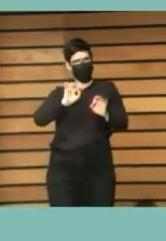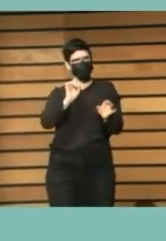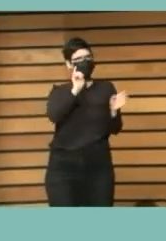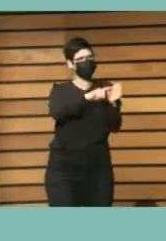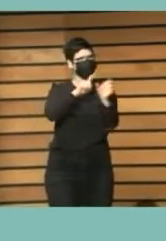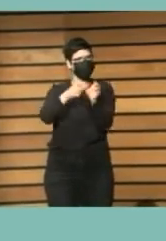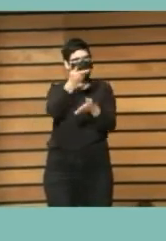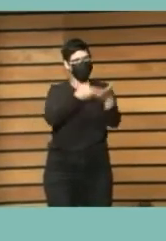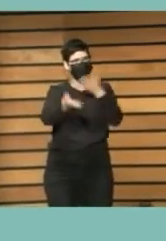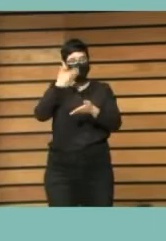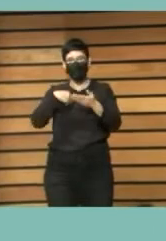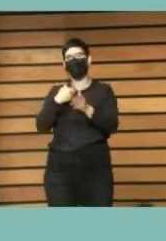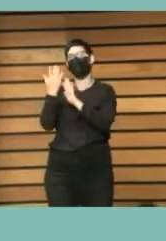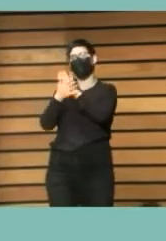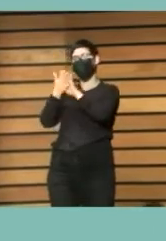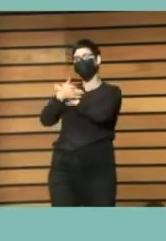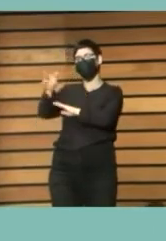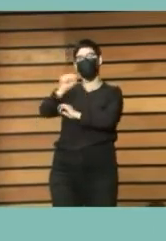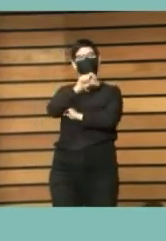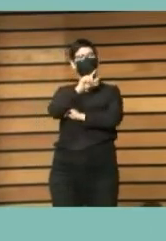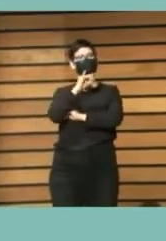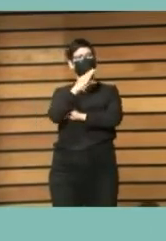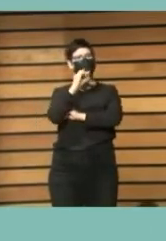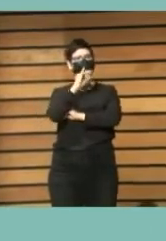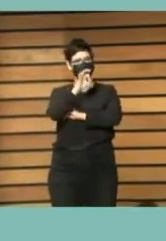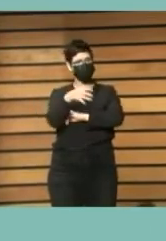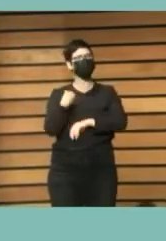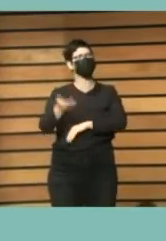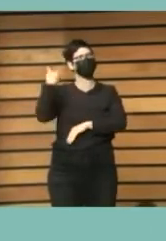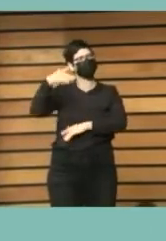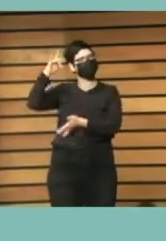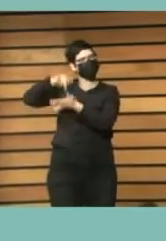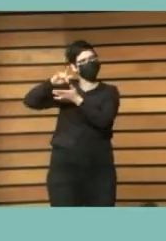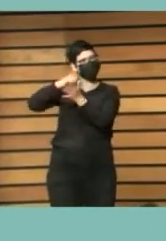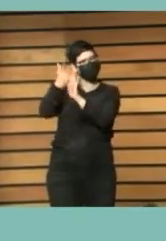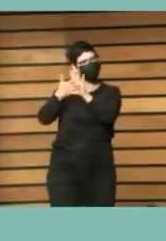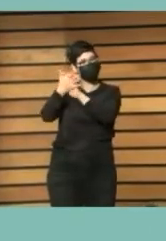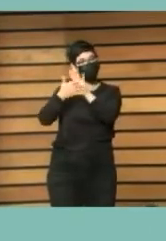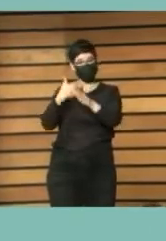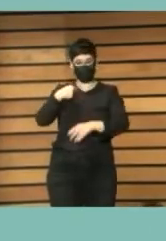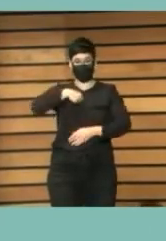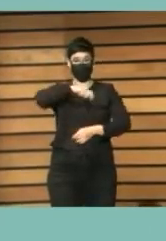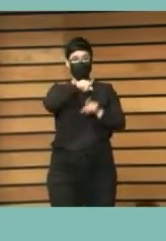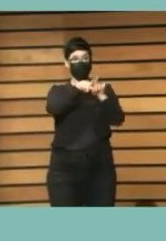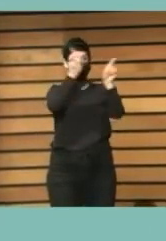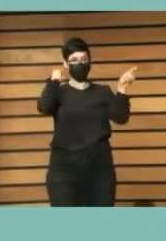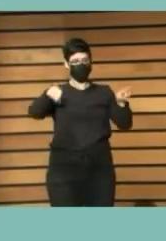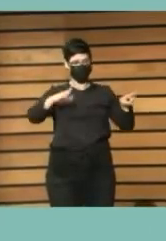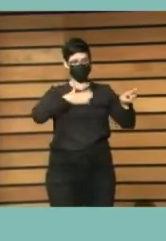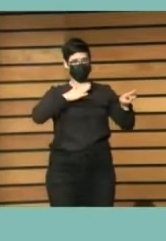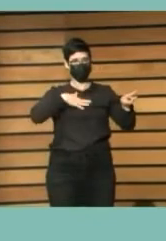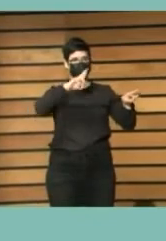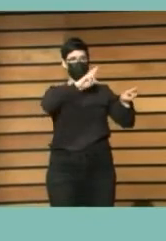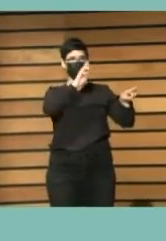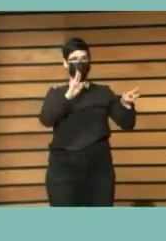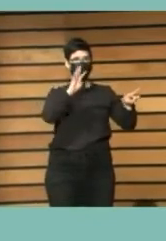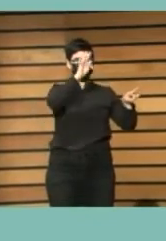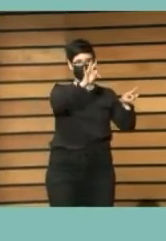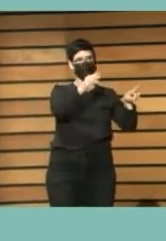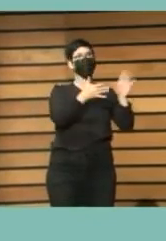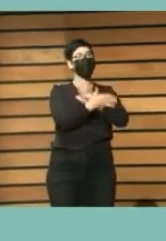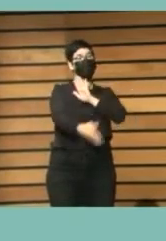ocasión y creo que a ella le gusta mucho el ejemplo de contar que en mi ficha de la RPT municipal figura la